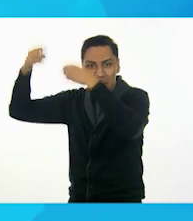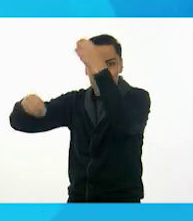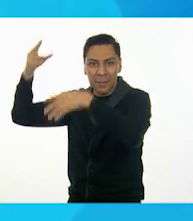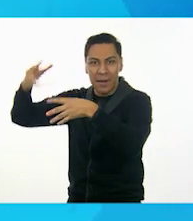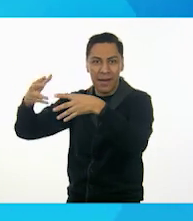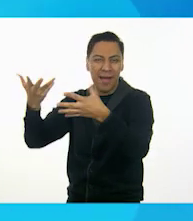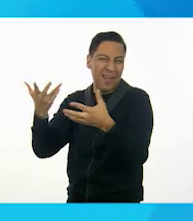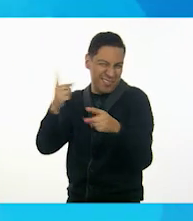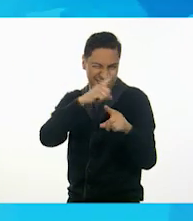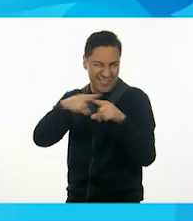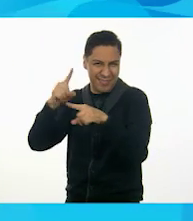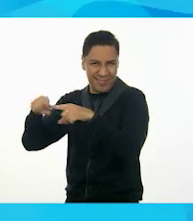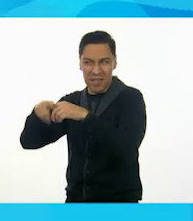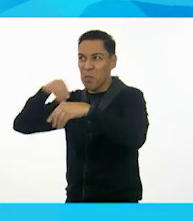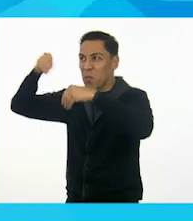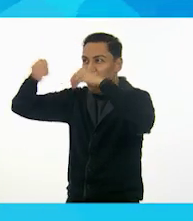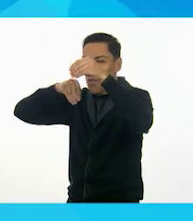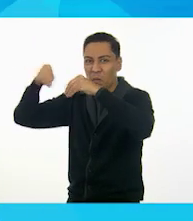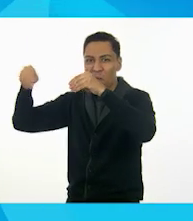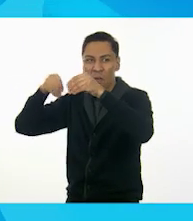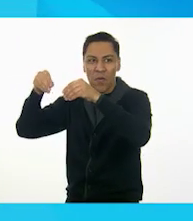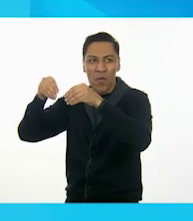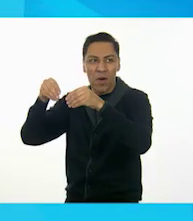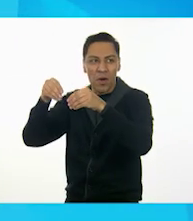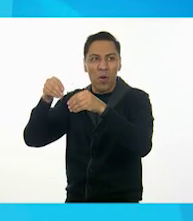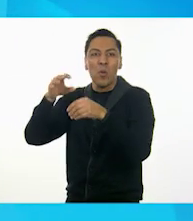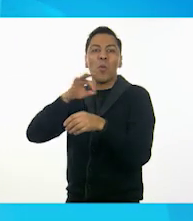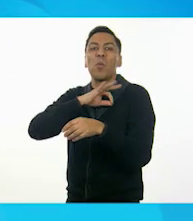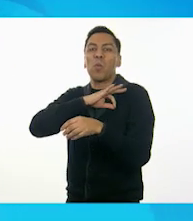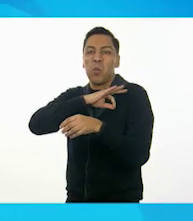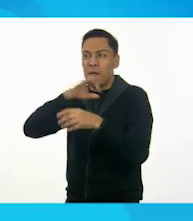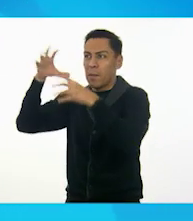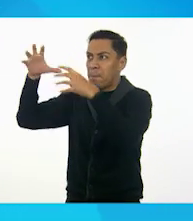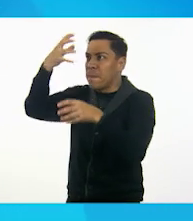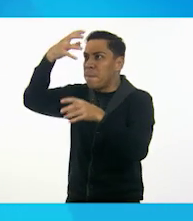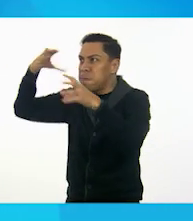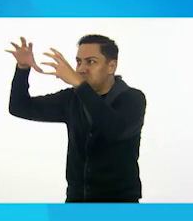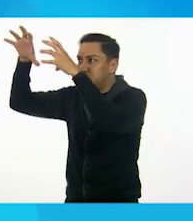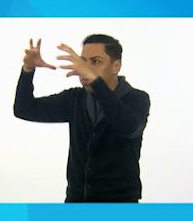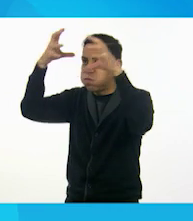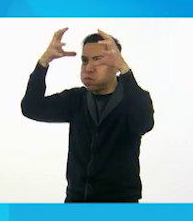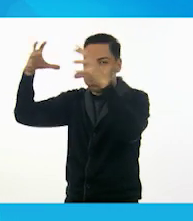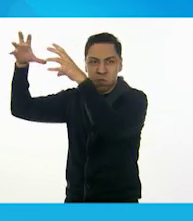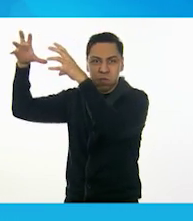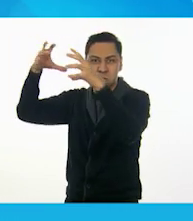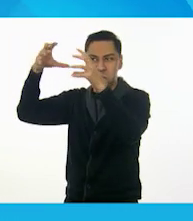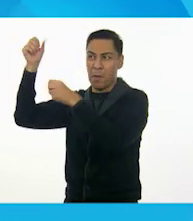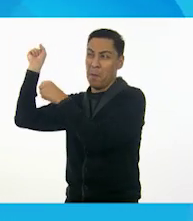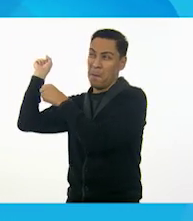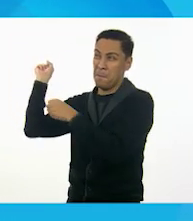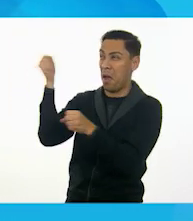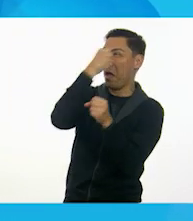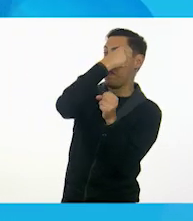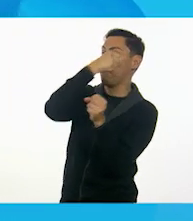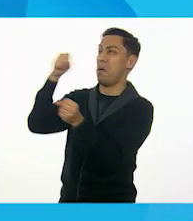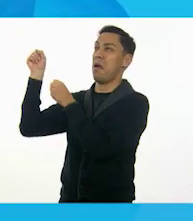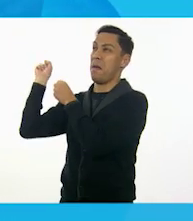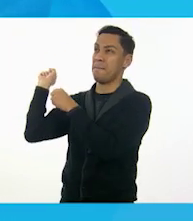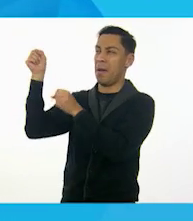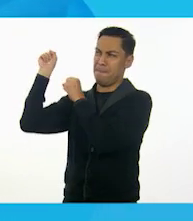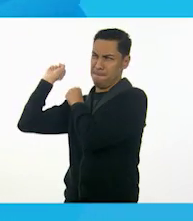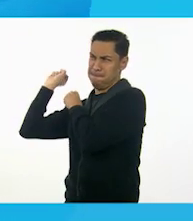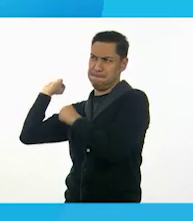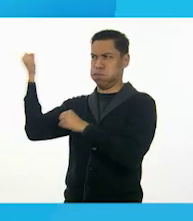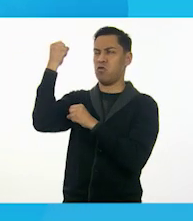dinamismo además de la piñata. Todavía tiene cierto movimiento. Está bailando todavía en el aire justo después de que el niño asestó